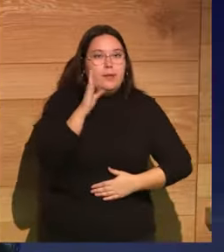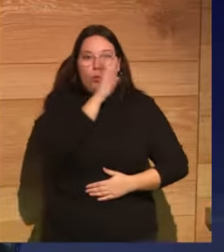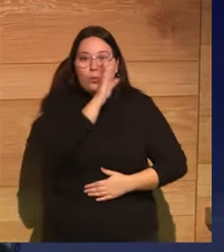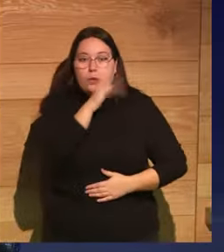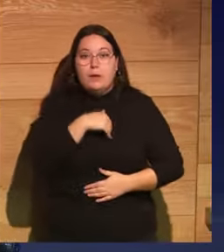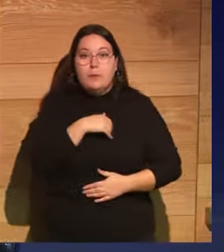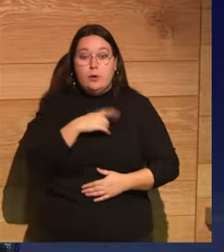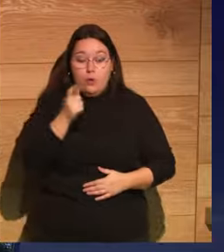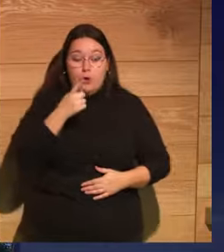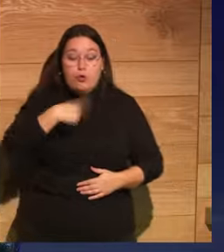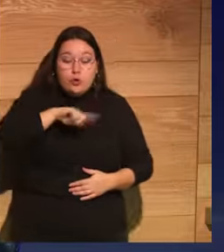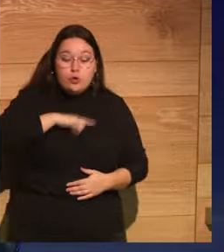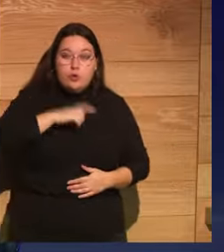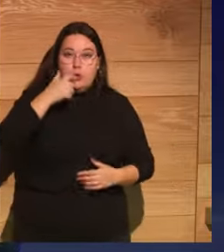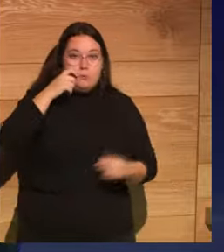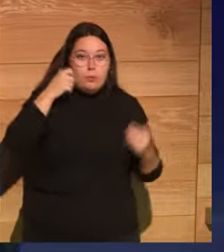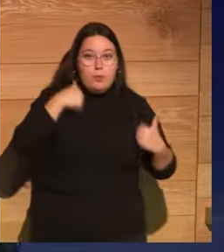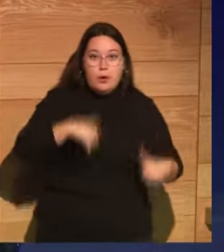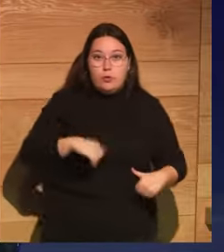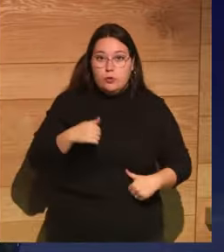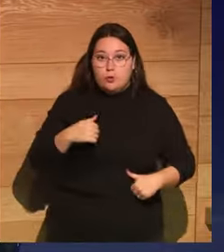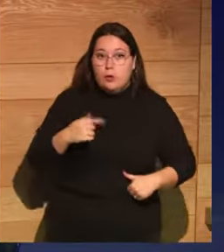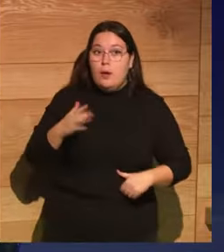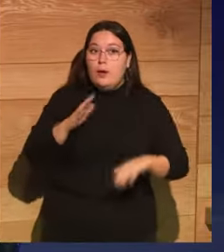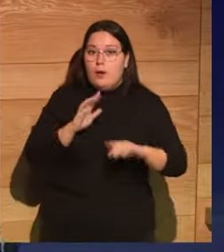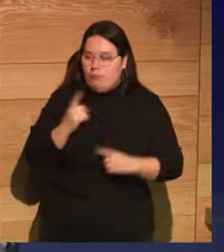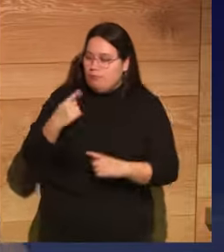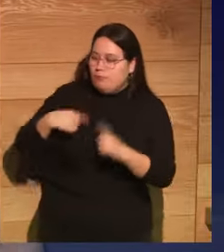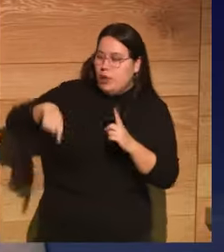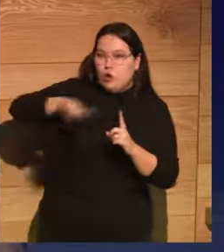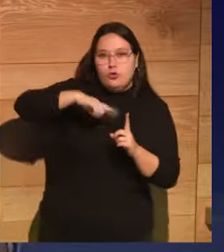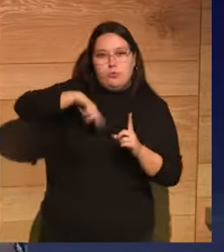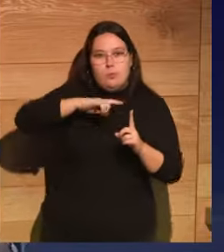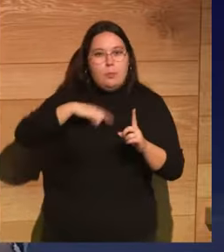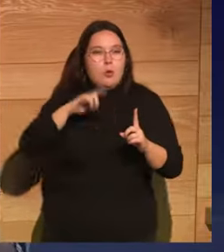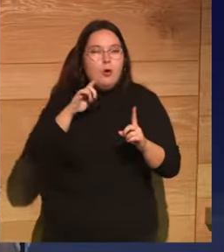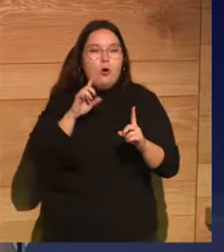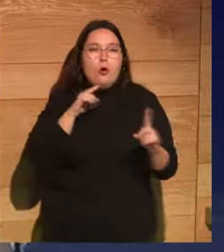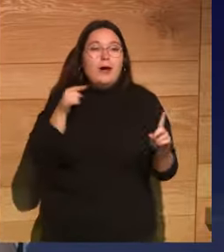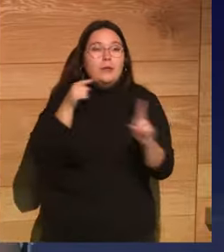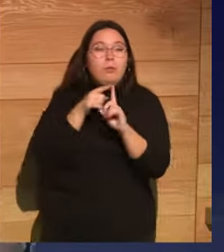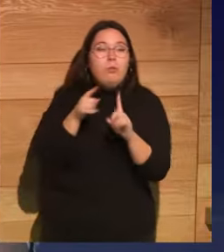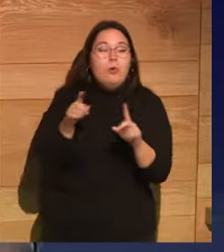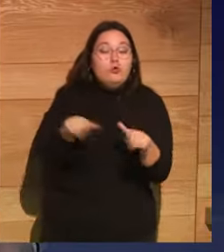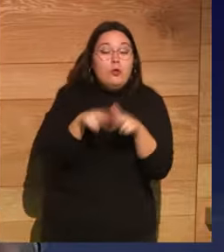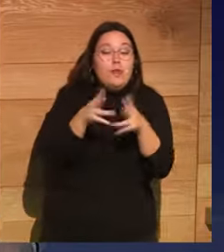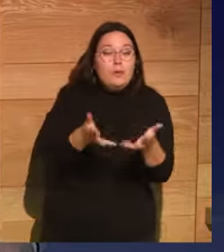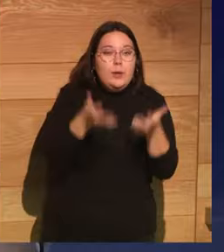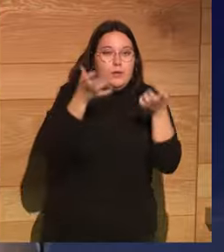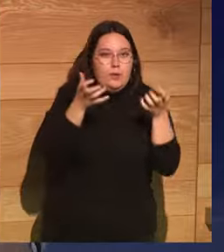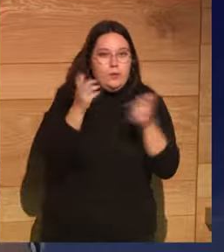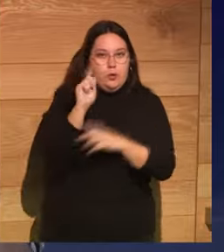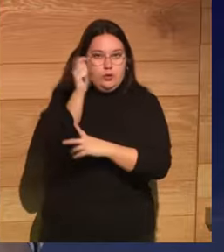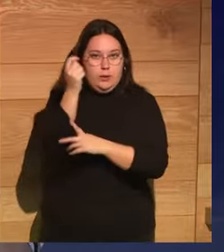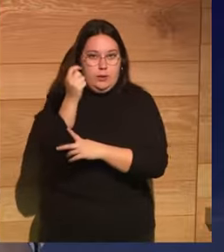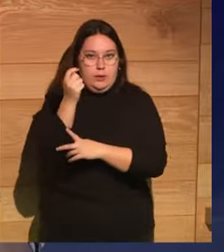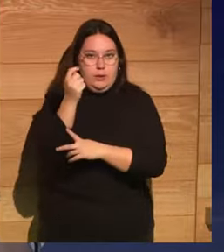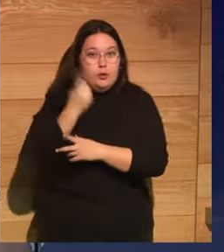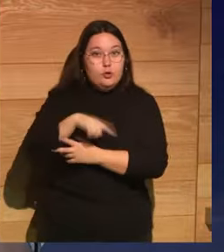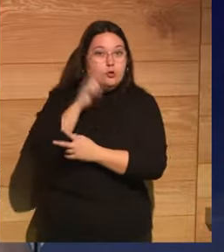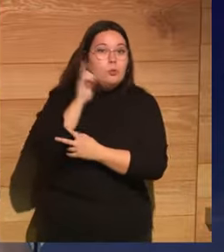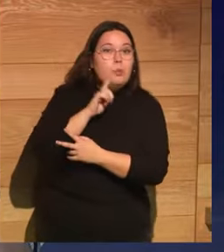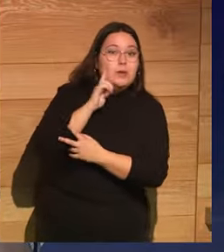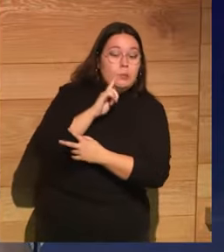sapiens nos mentimos los unos a los otros para conseguir un beneficio social y hacemos algo que no hace ningún animal. Y es que nos